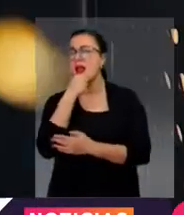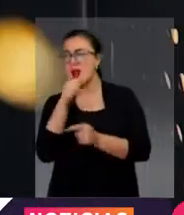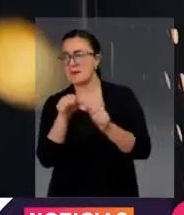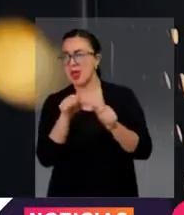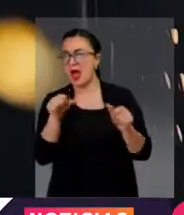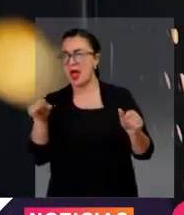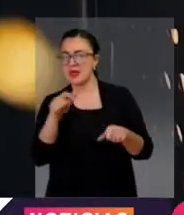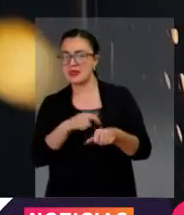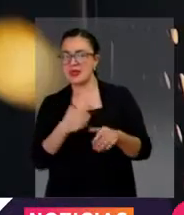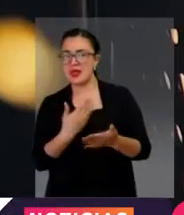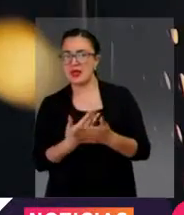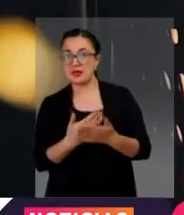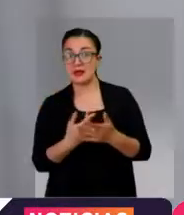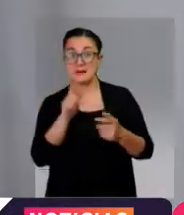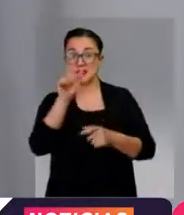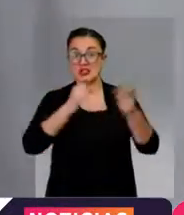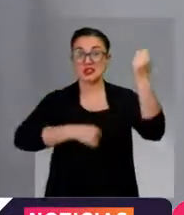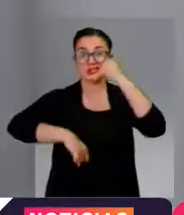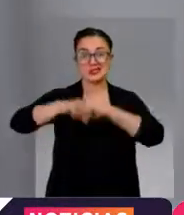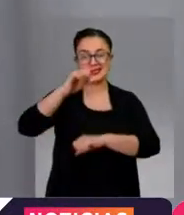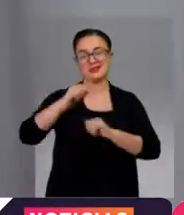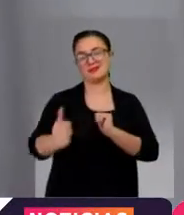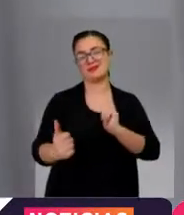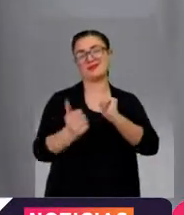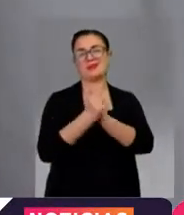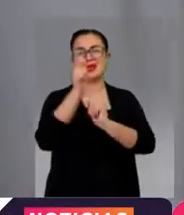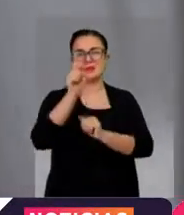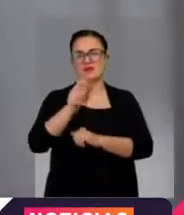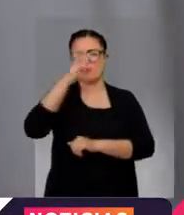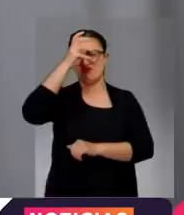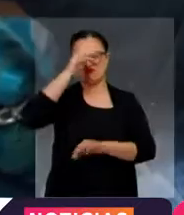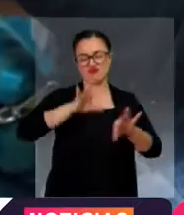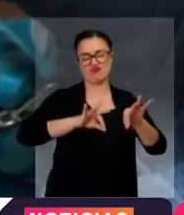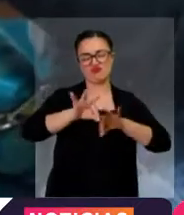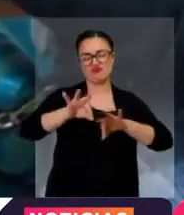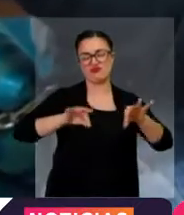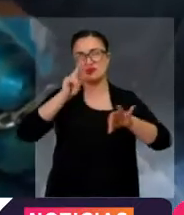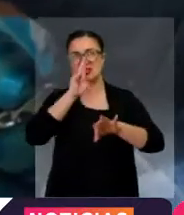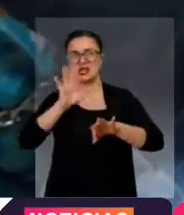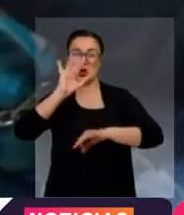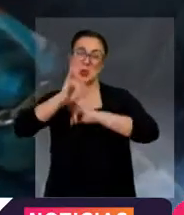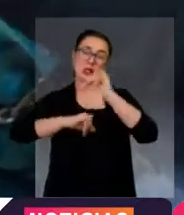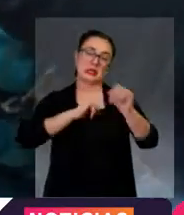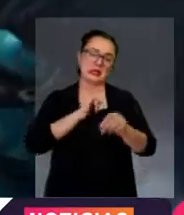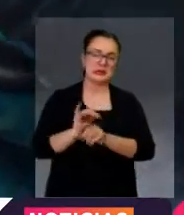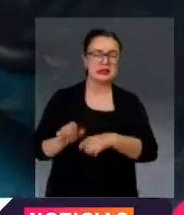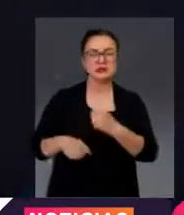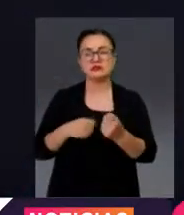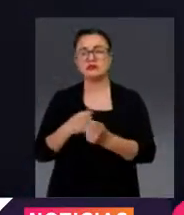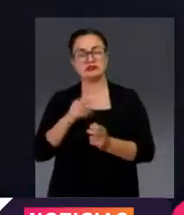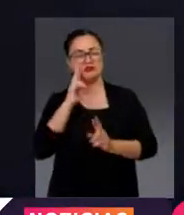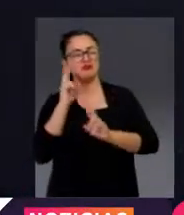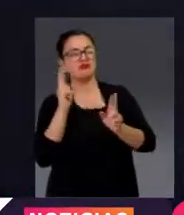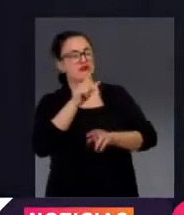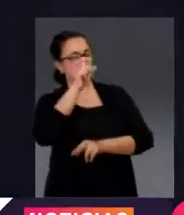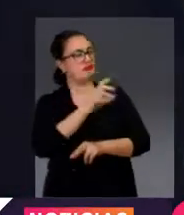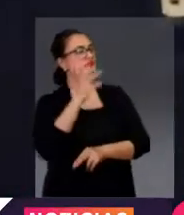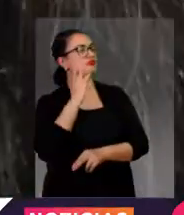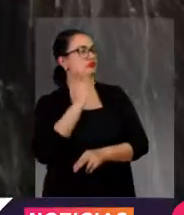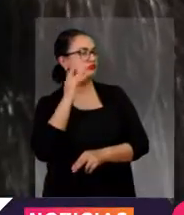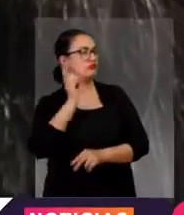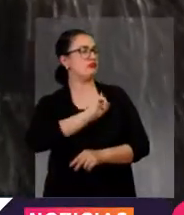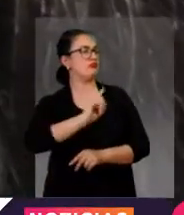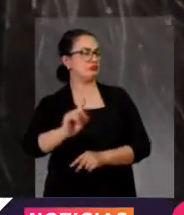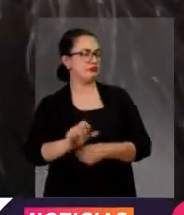El ganador tendrá el acompañamiento de un productor musical nacional o internacional que cuente con reconocida experiencia y trayectoria.